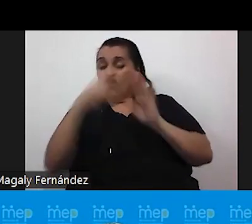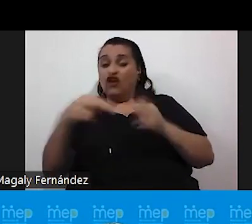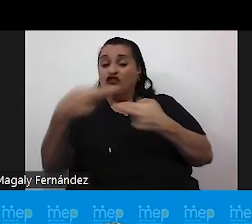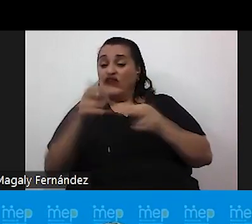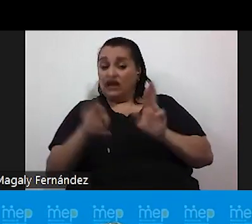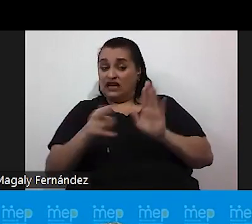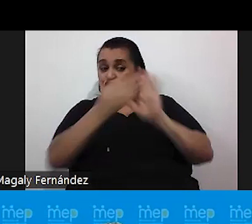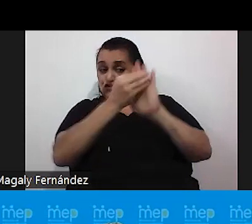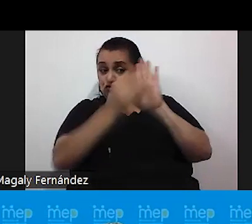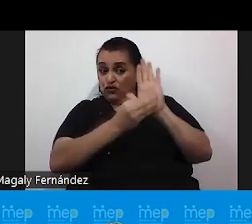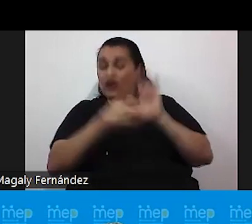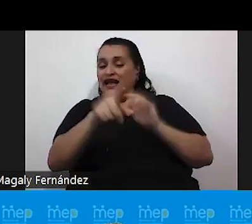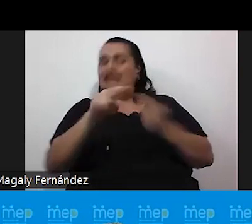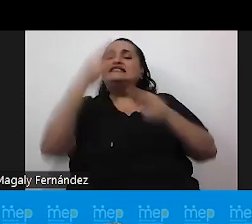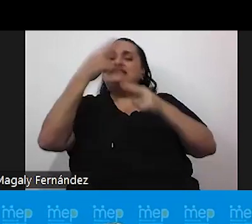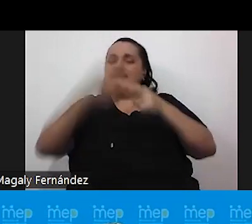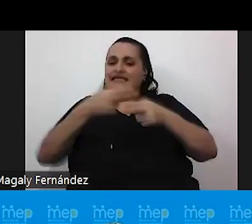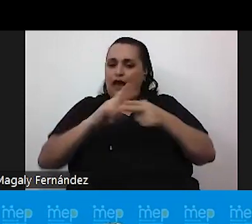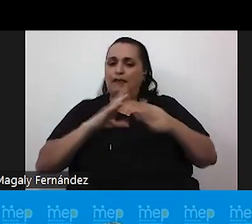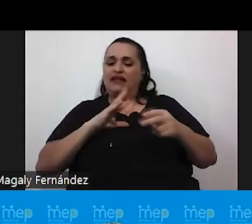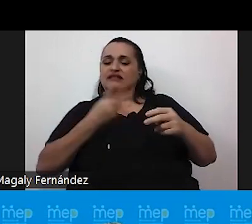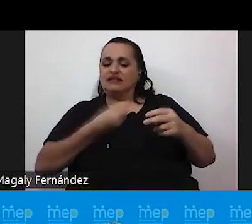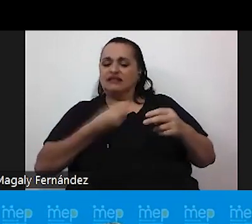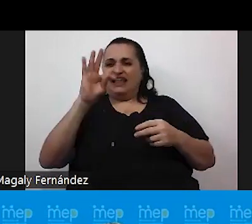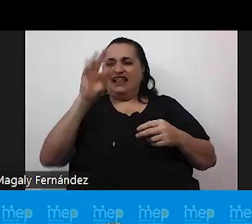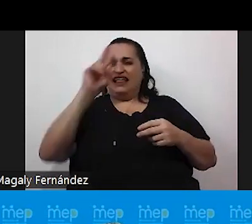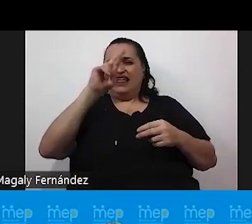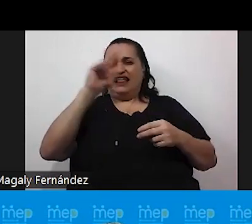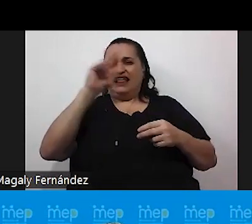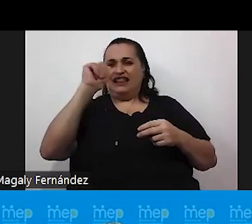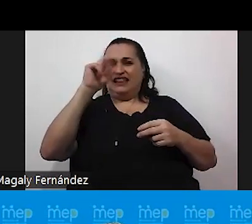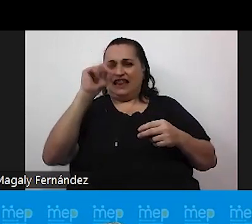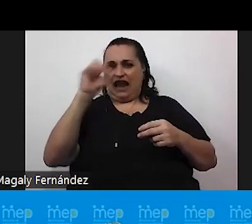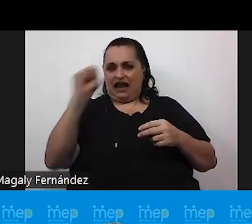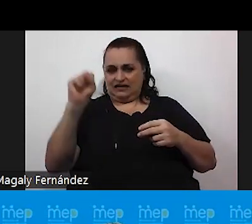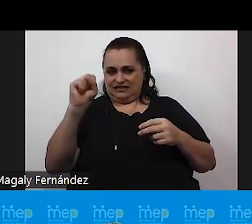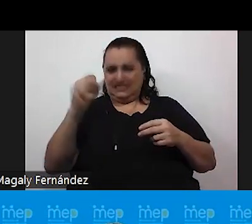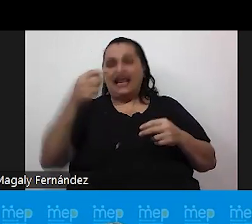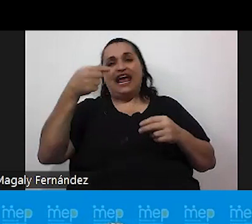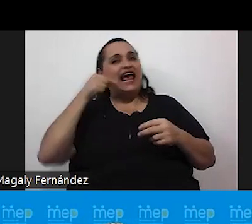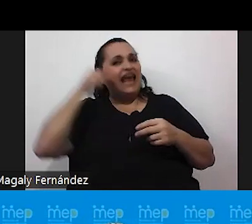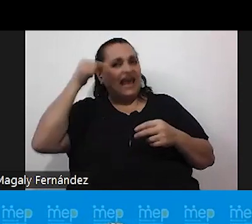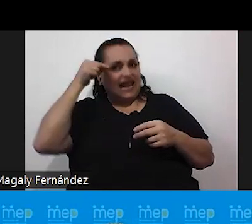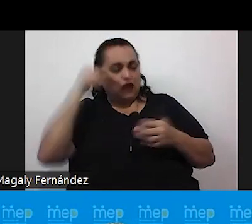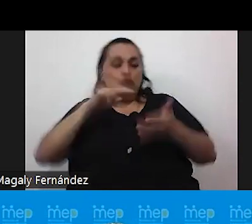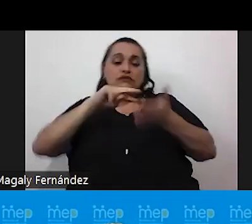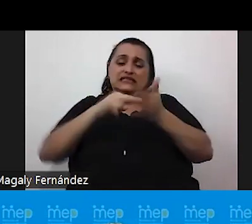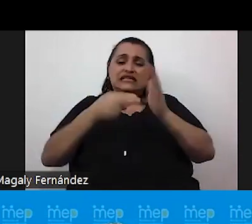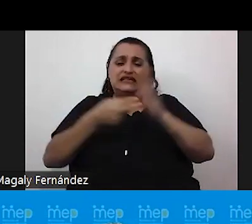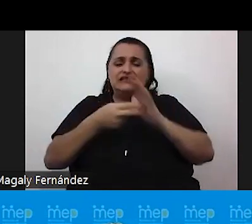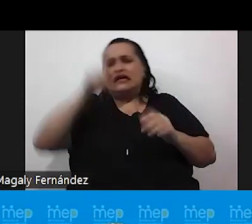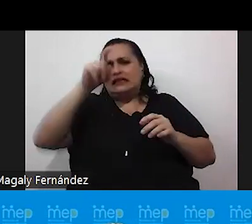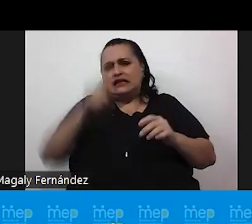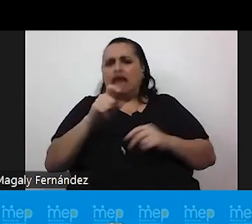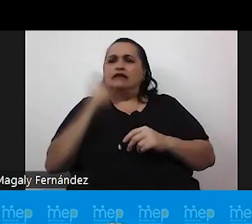y lo importante tal vez de comprender esto es que debemos de comprender y